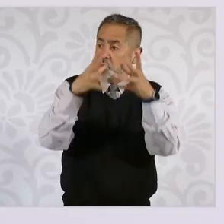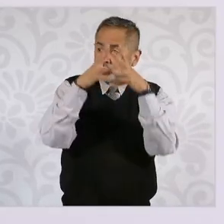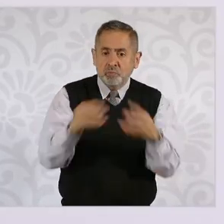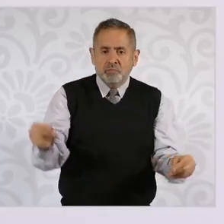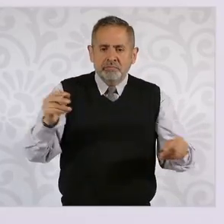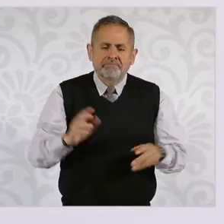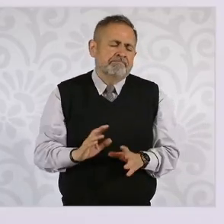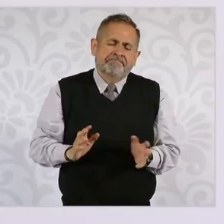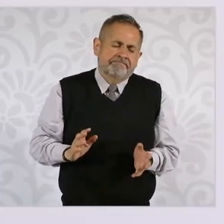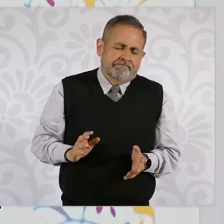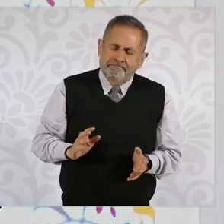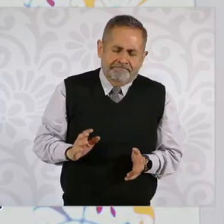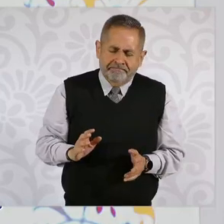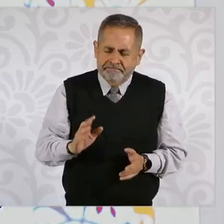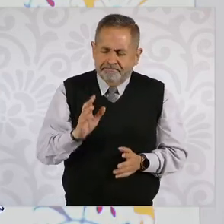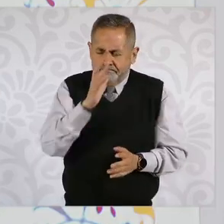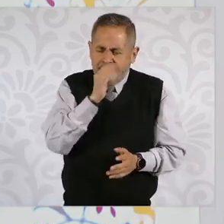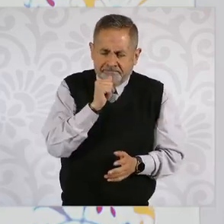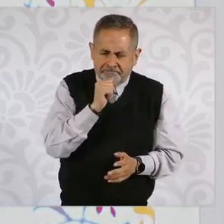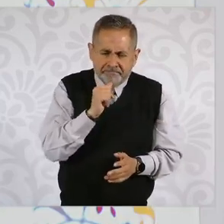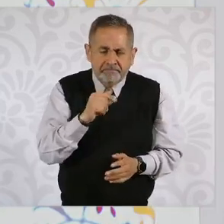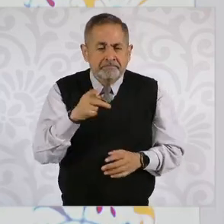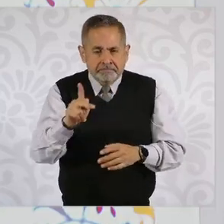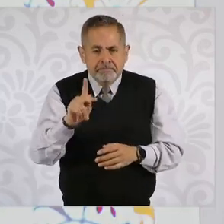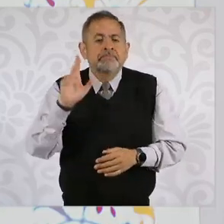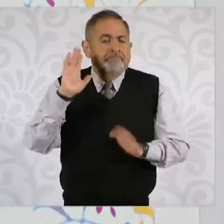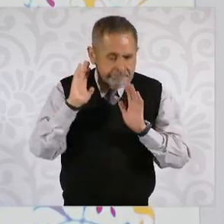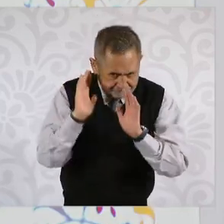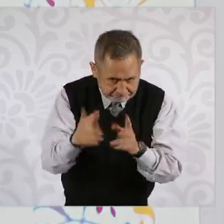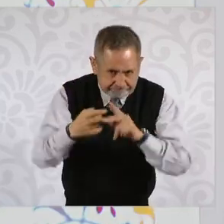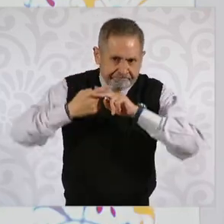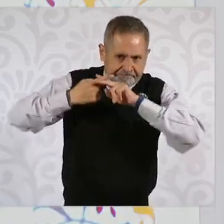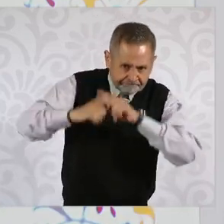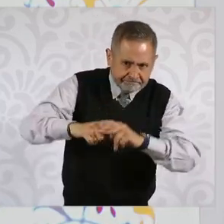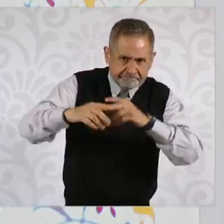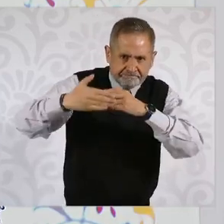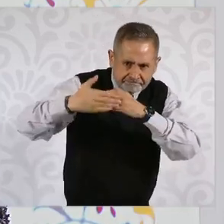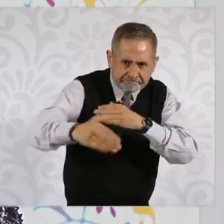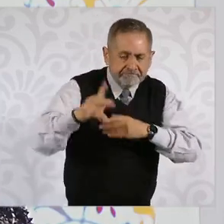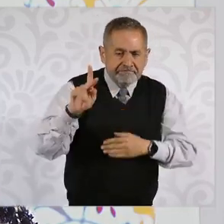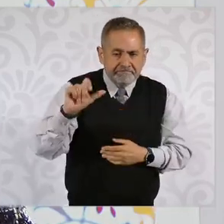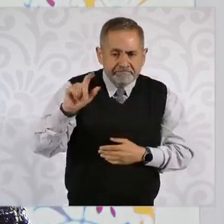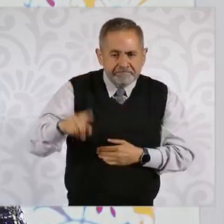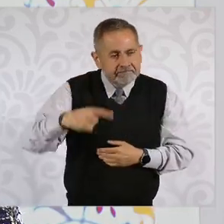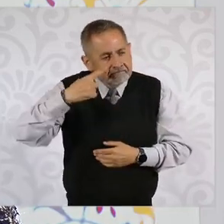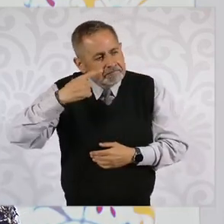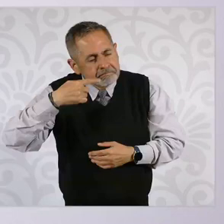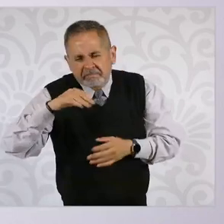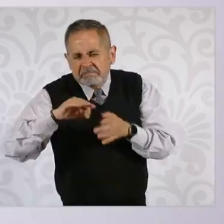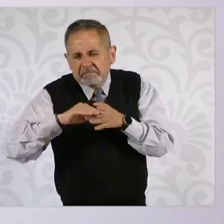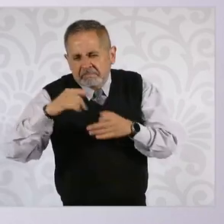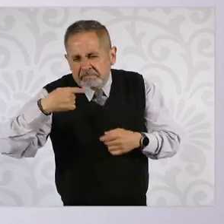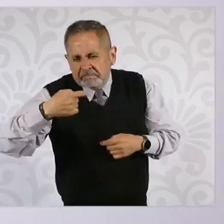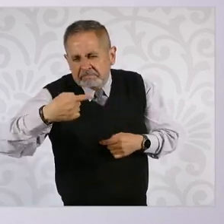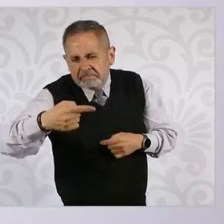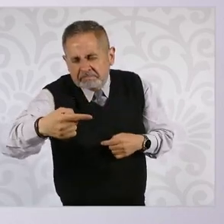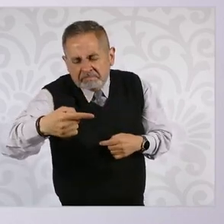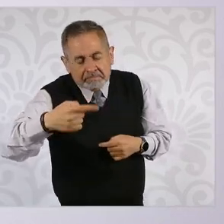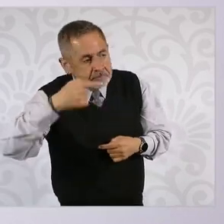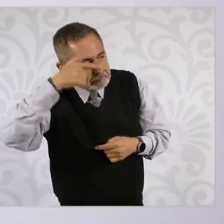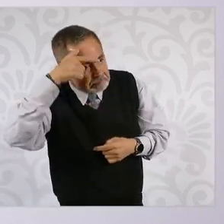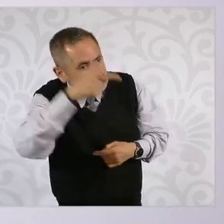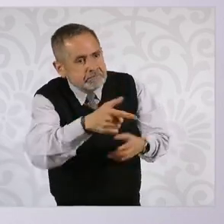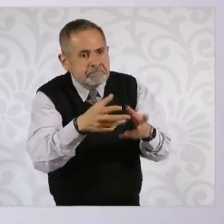pueda resolver, pero hay una estrategia que se va a notar en poco tiempo. Entonces, lo